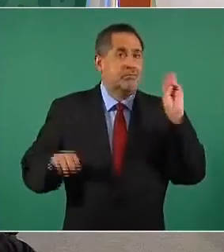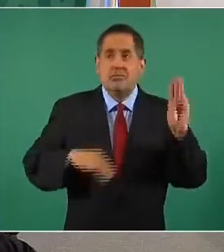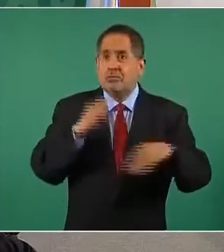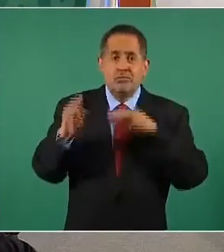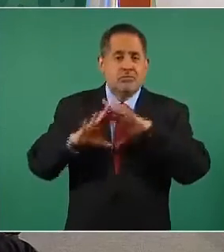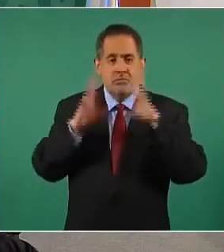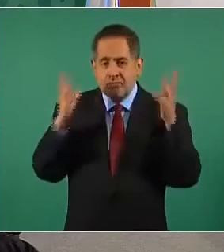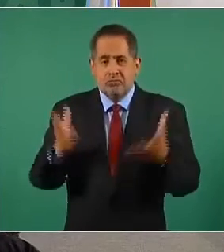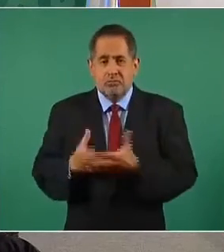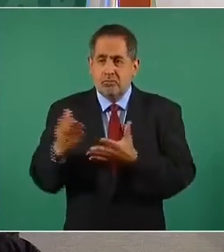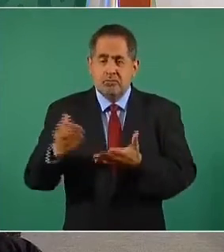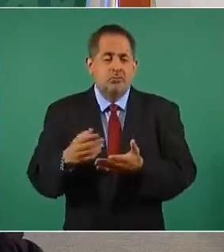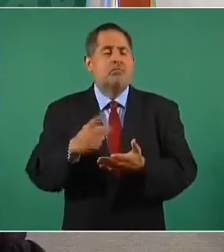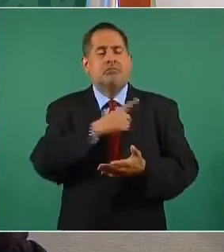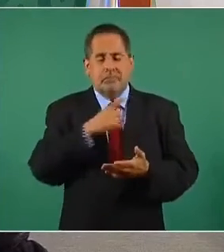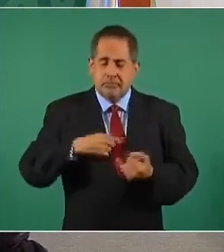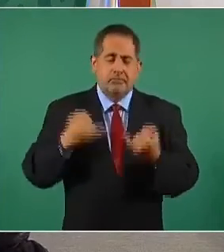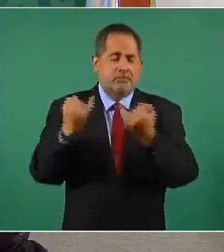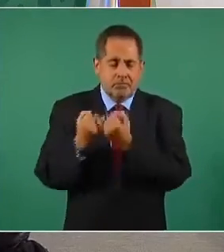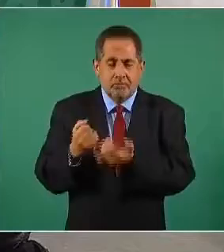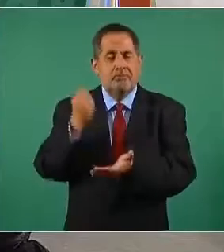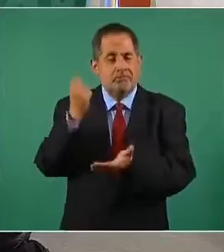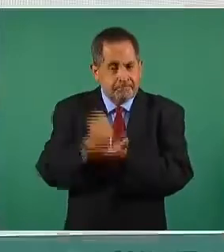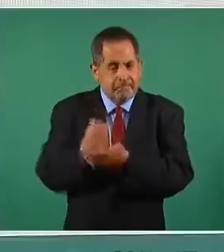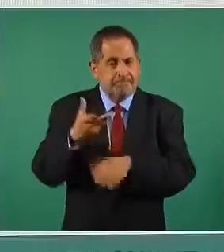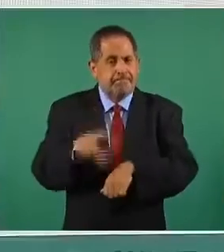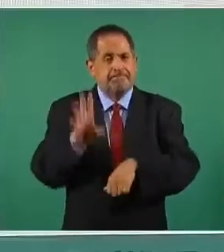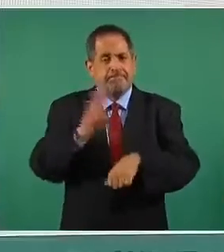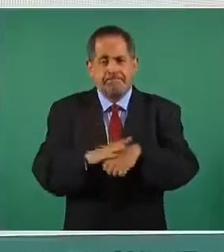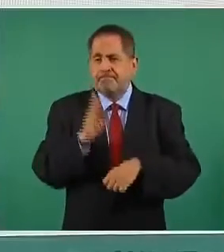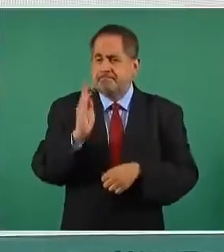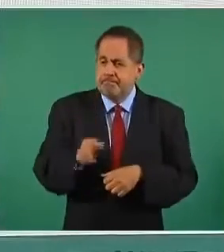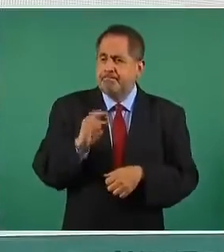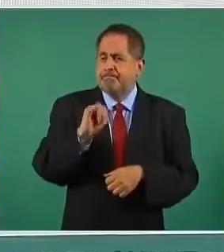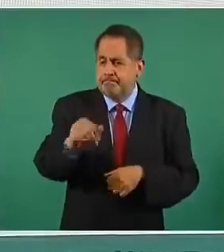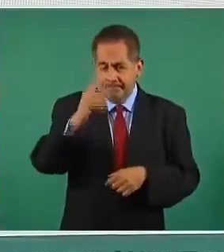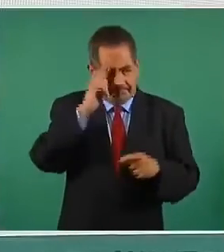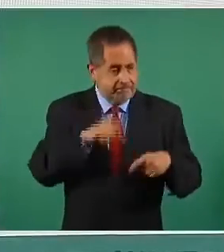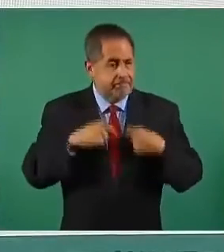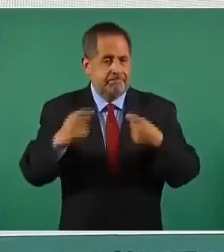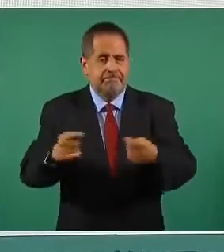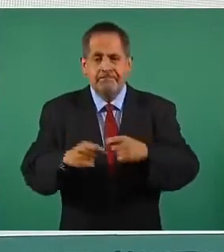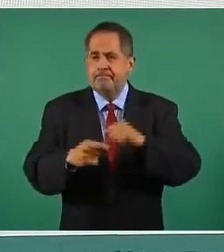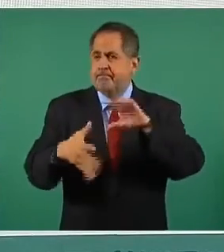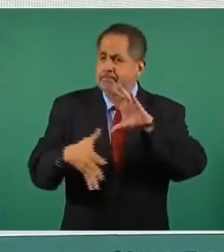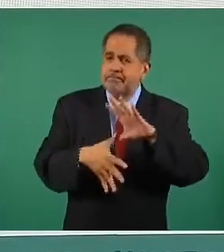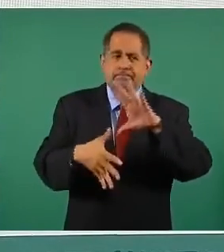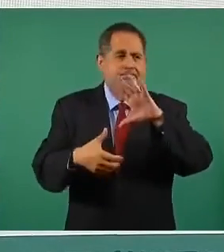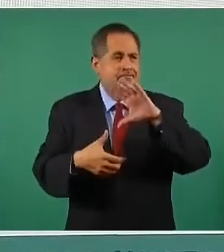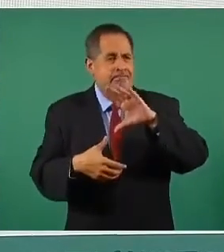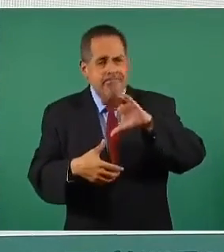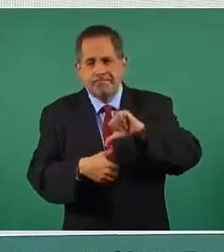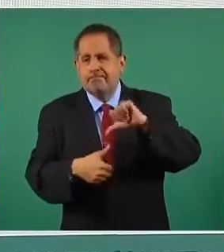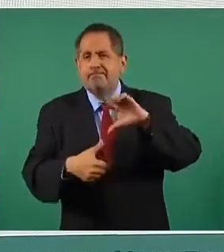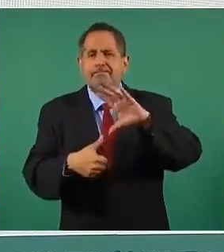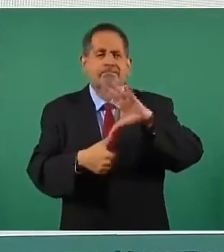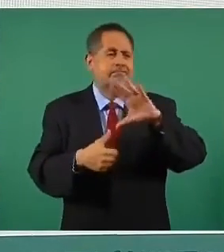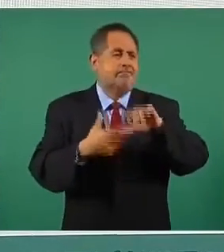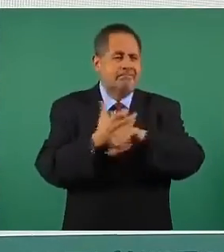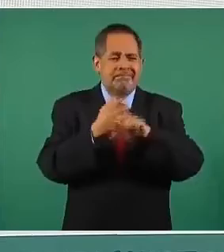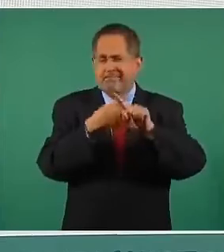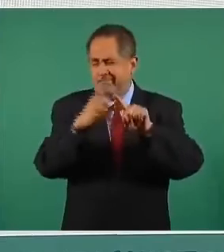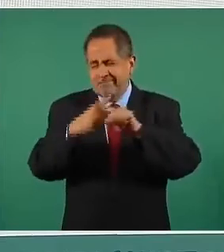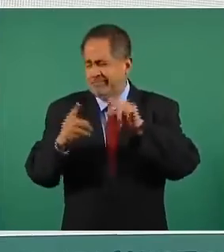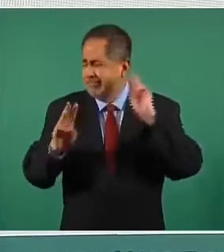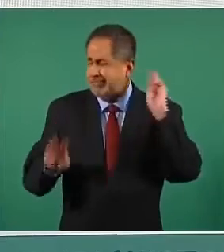la Unión Europea, los que integramos la Comunidad de Estados Latinoamericanos y del Caribe, los Estados Unidos, Canadá, y